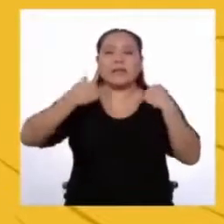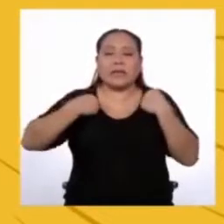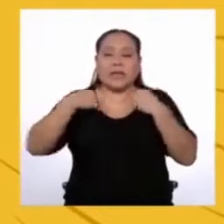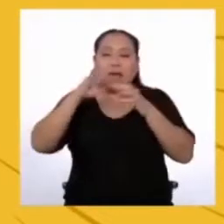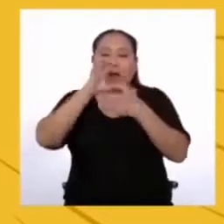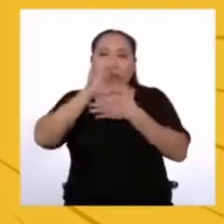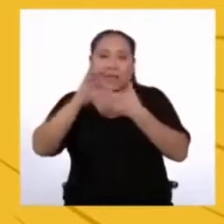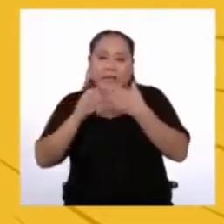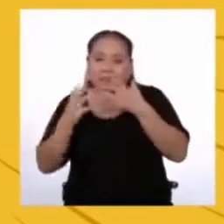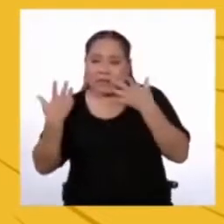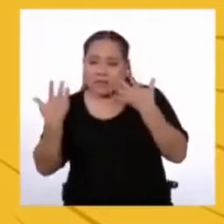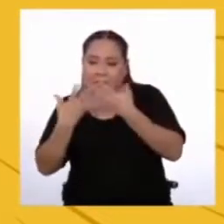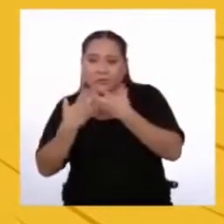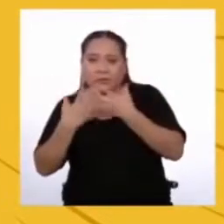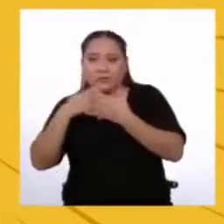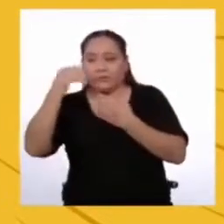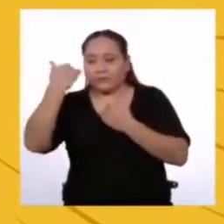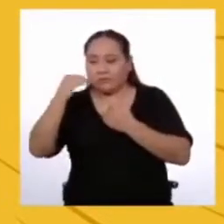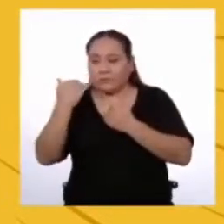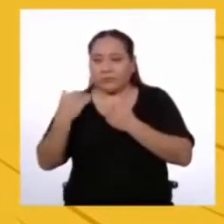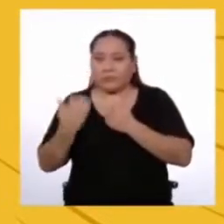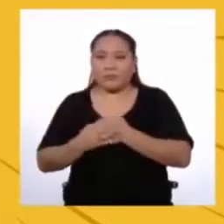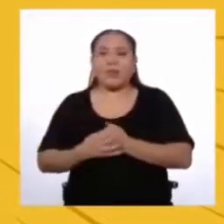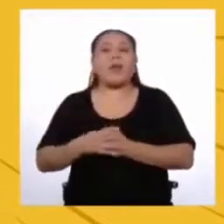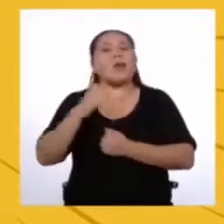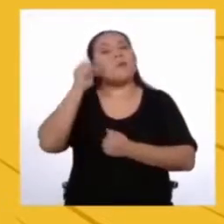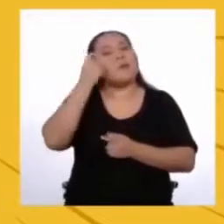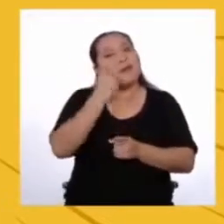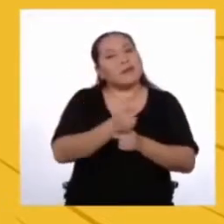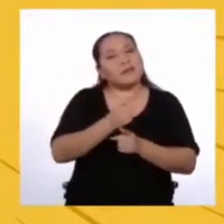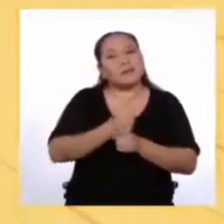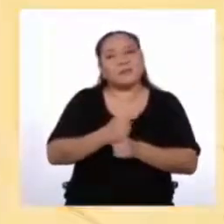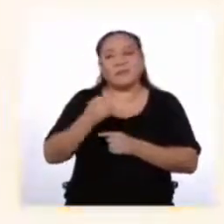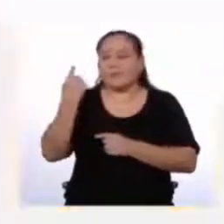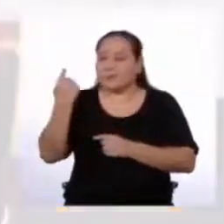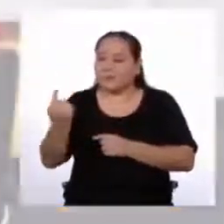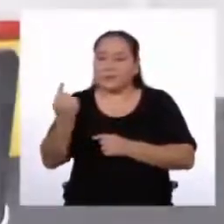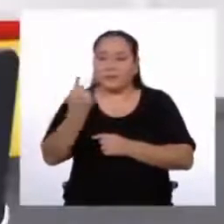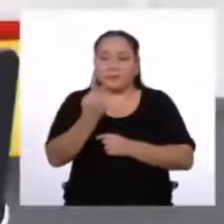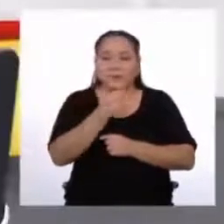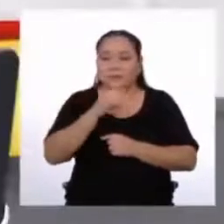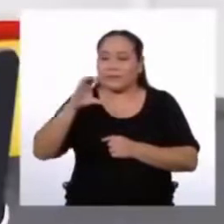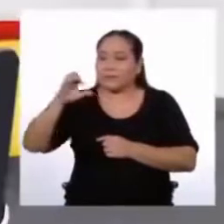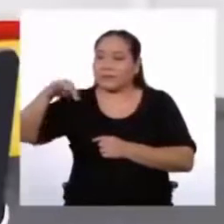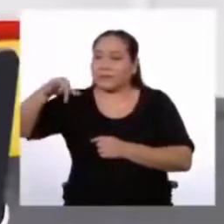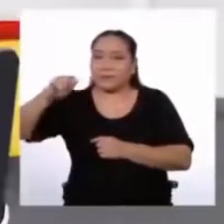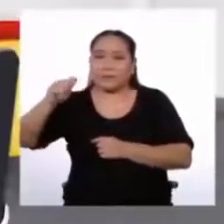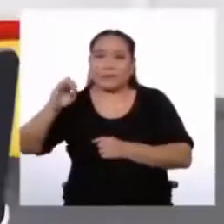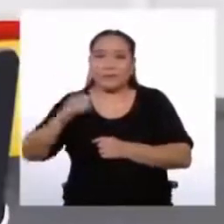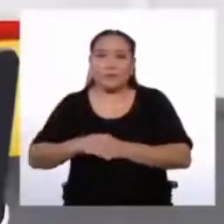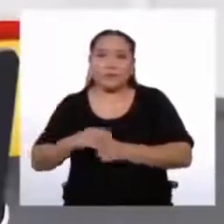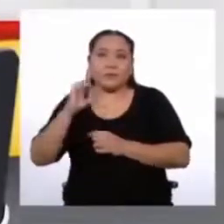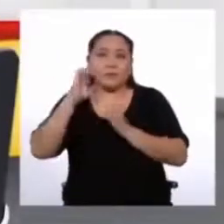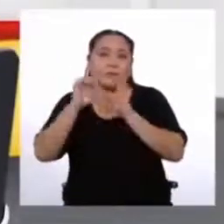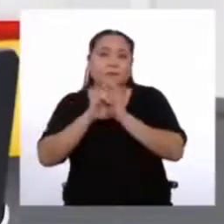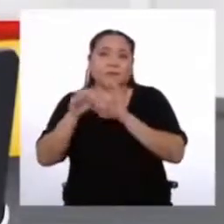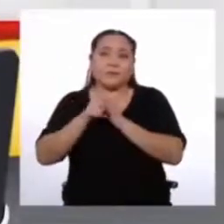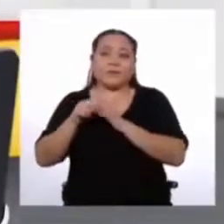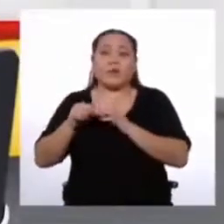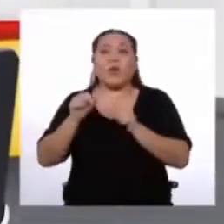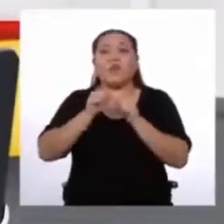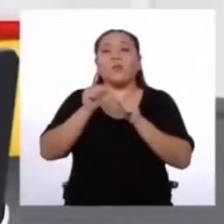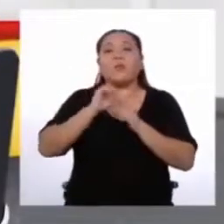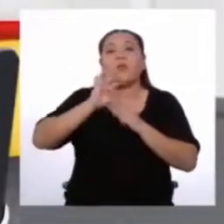características Es cierto Cada capítulo sí lleva un nombre Por ejemplo, el nombre del capítulo